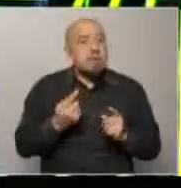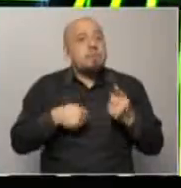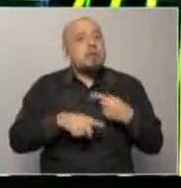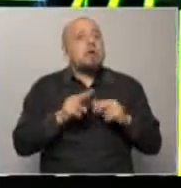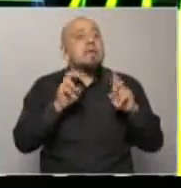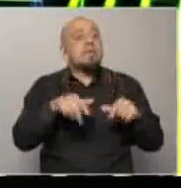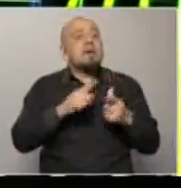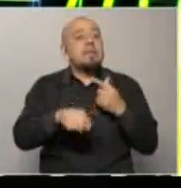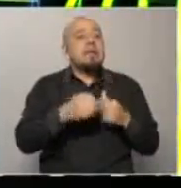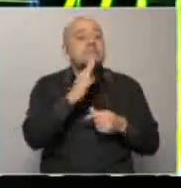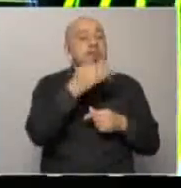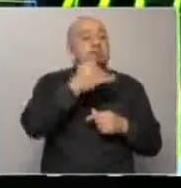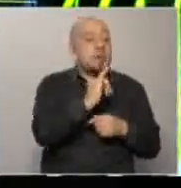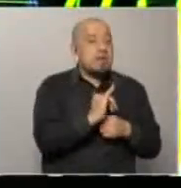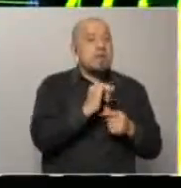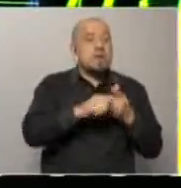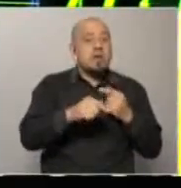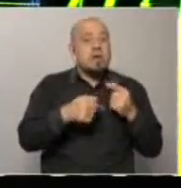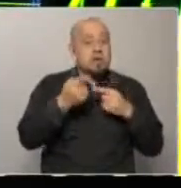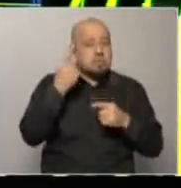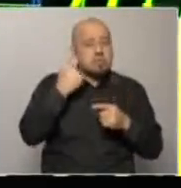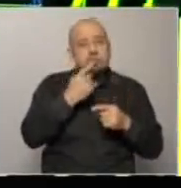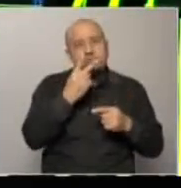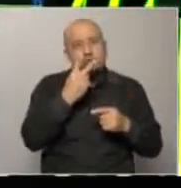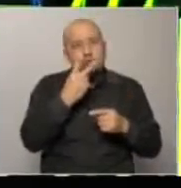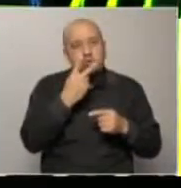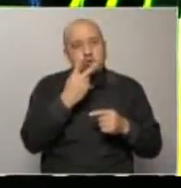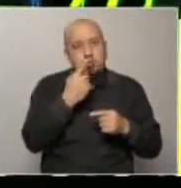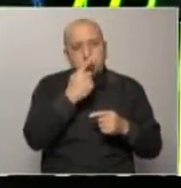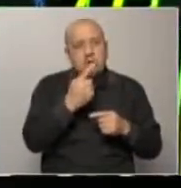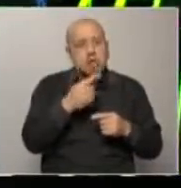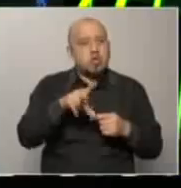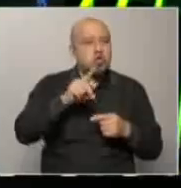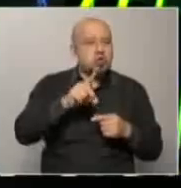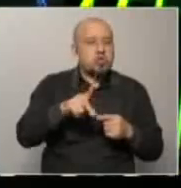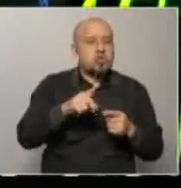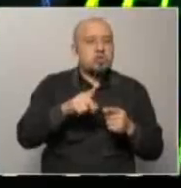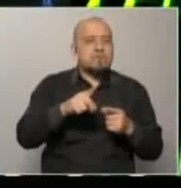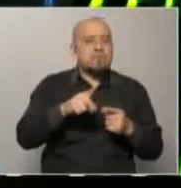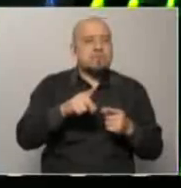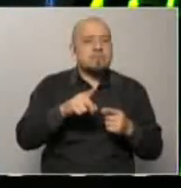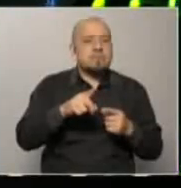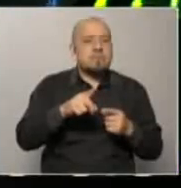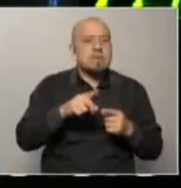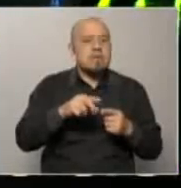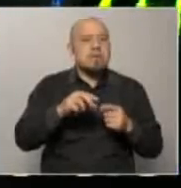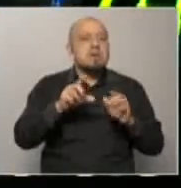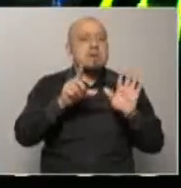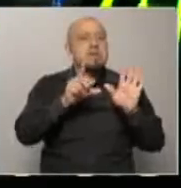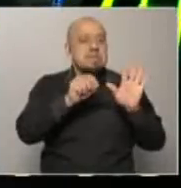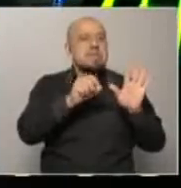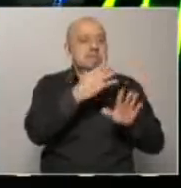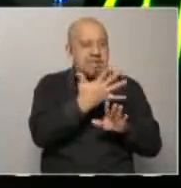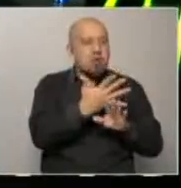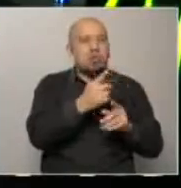ratio deuda producto que había bajado mucho desde el 2012 en los primeros años de rentable había bajado mucho de 75 a 50 puntos del